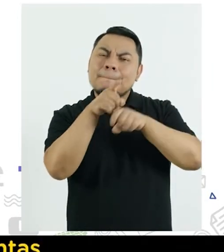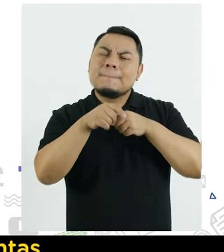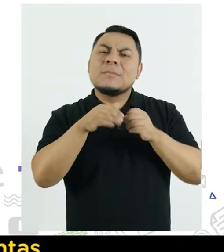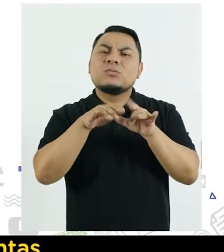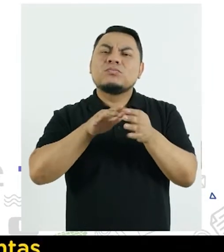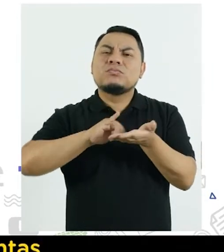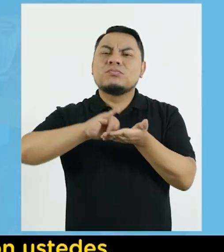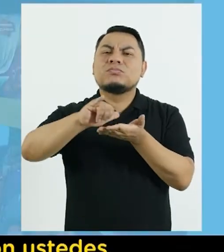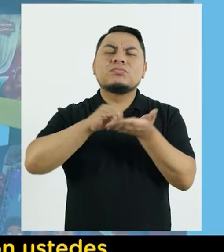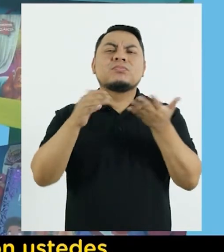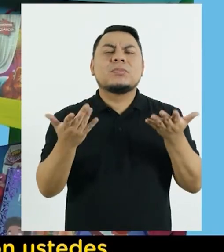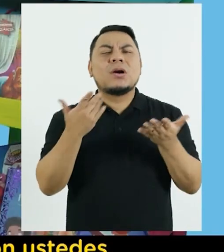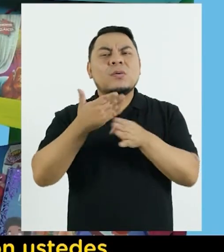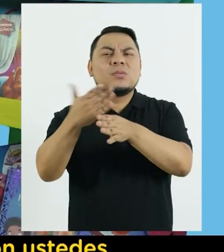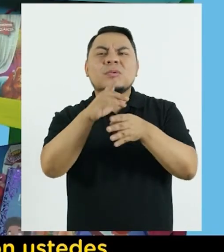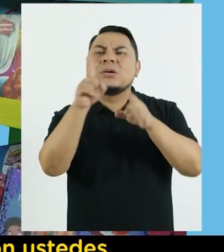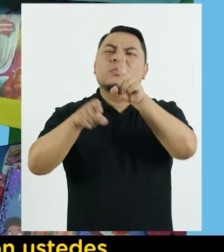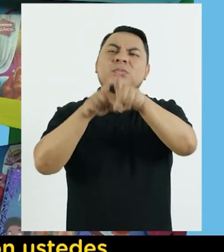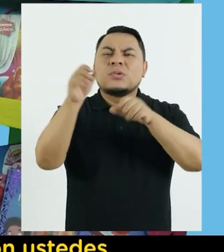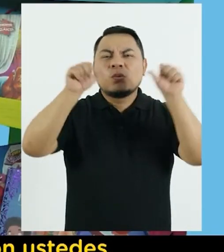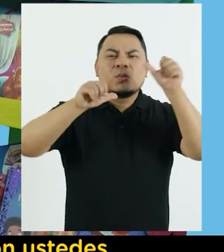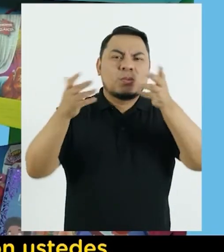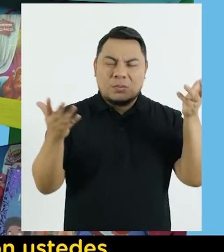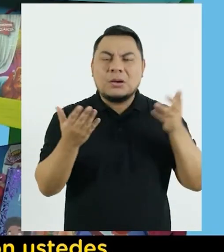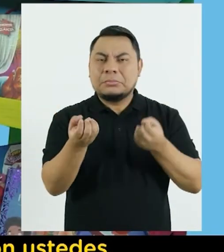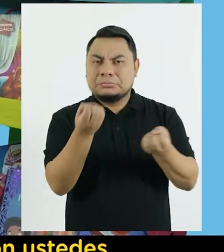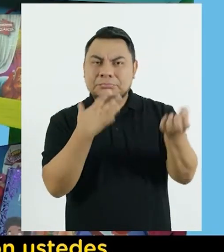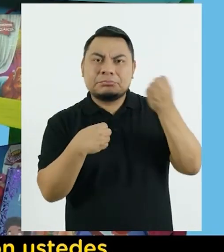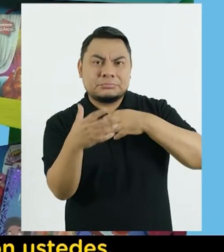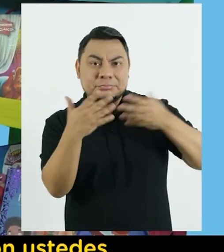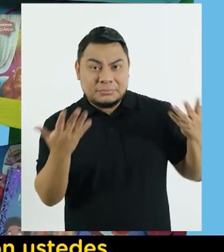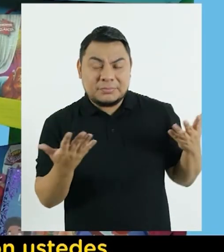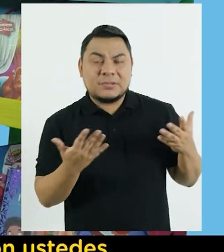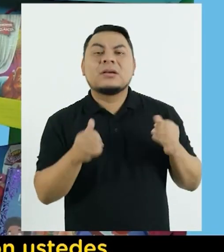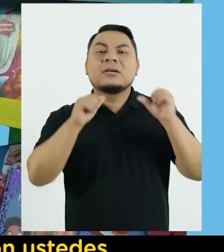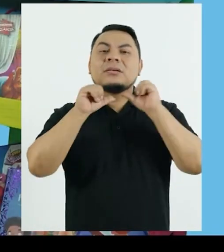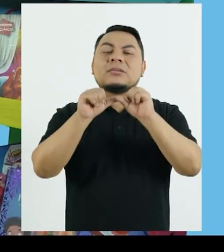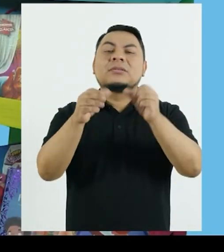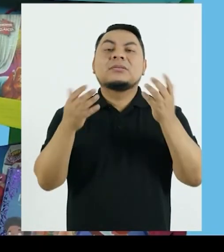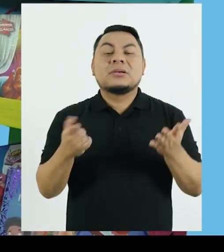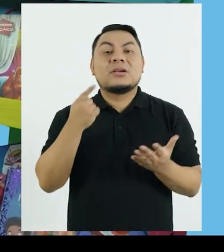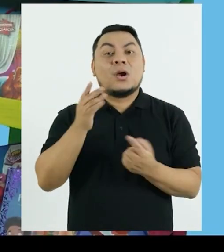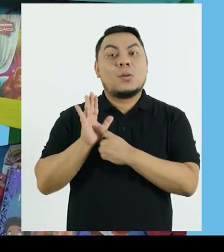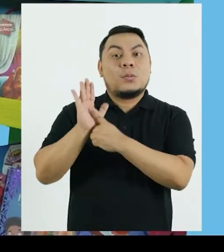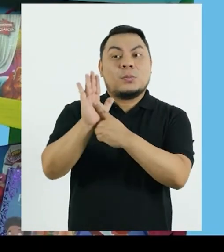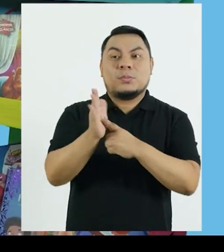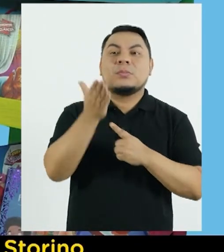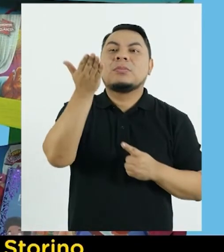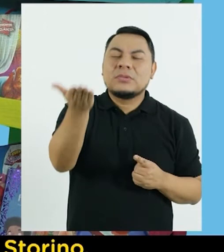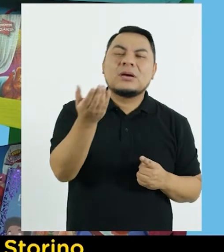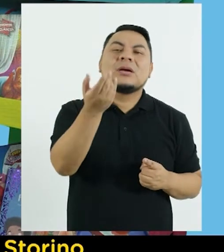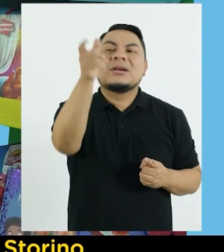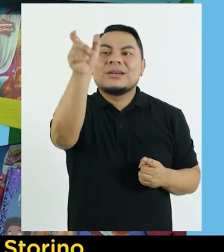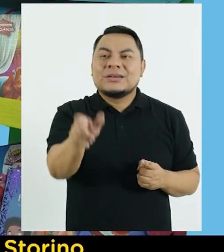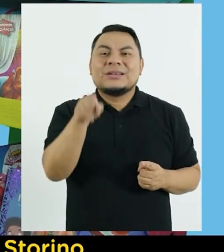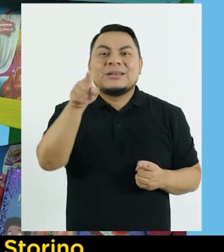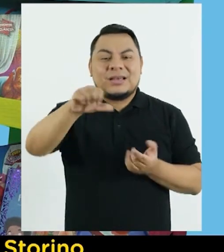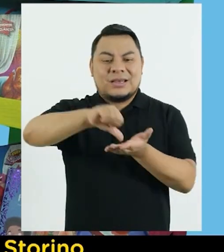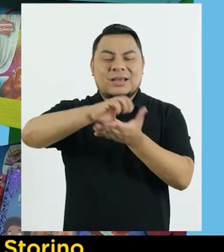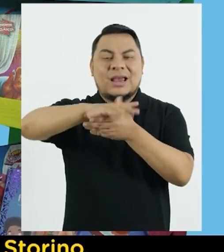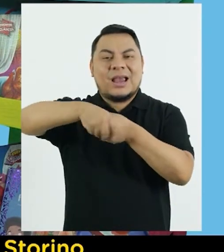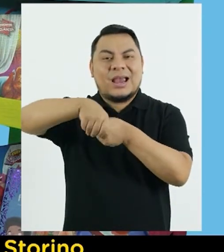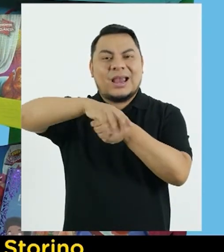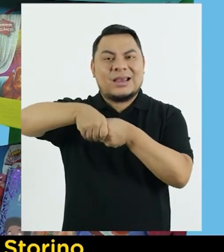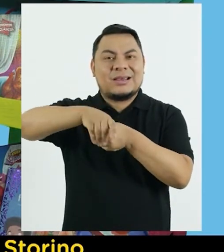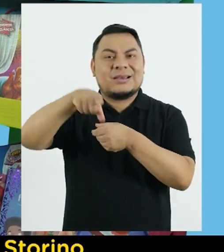preguntas Sobre las actividades que compartimos con ustedes A continuación les presentaré